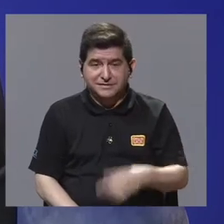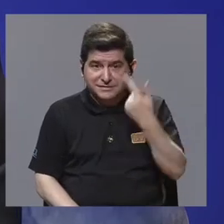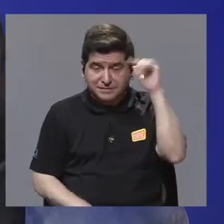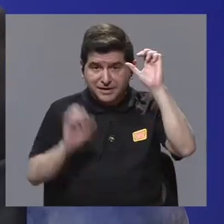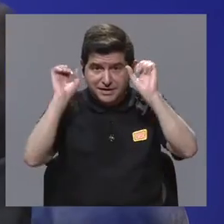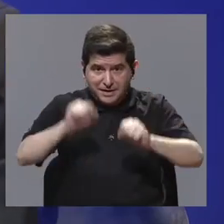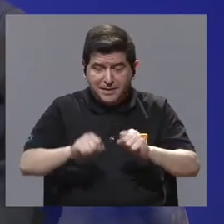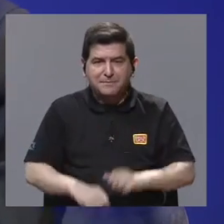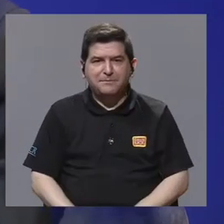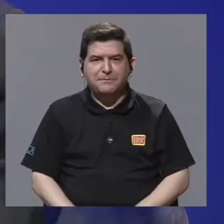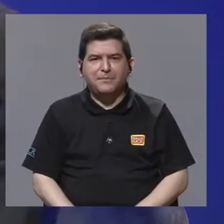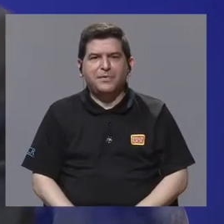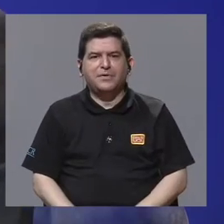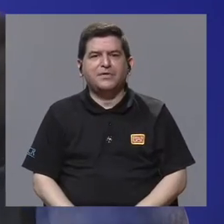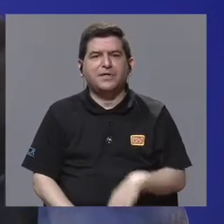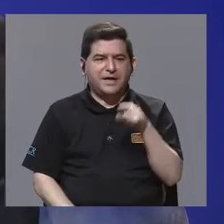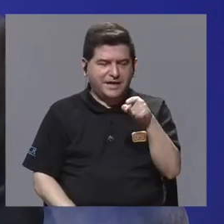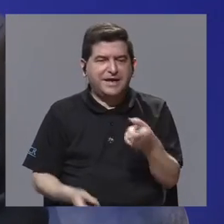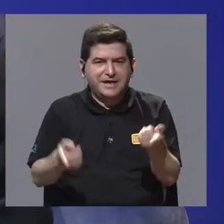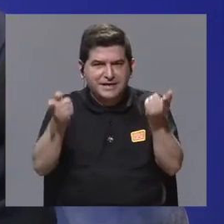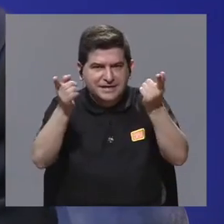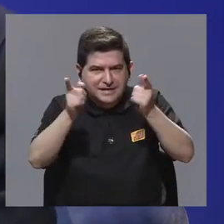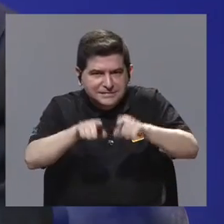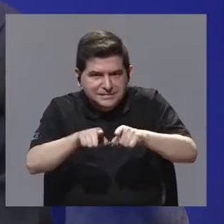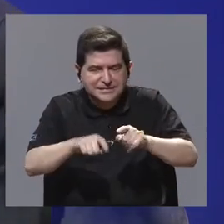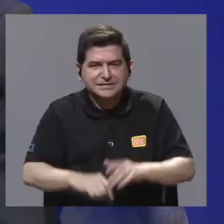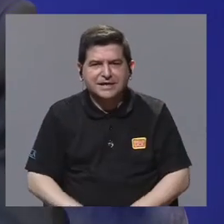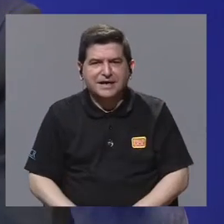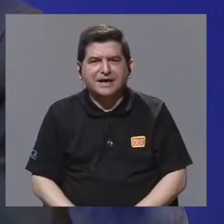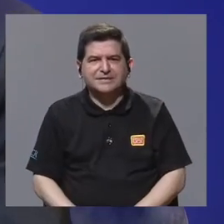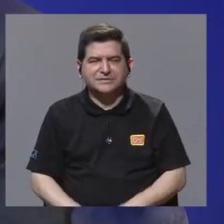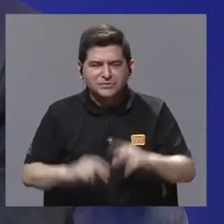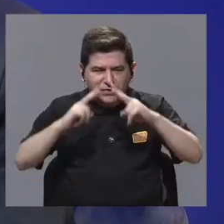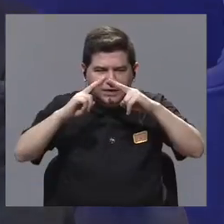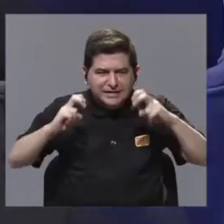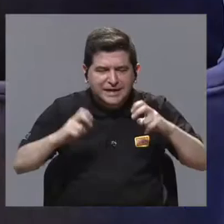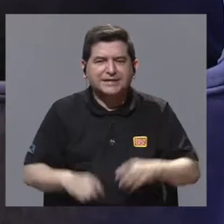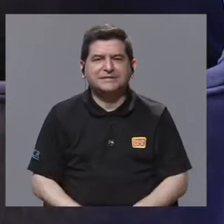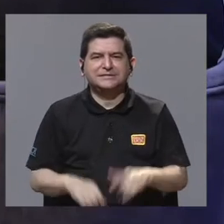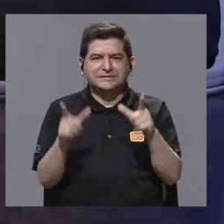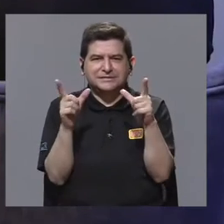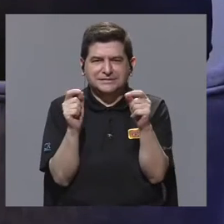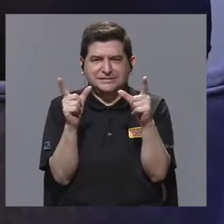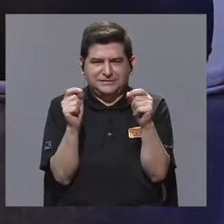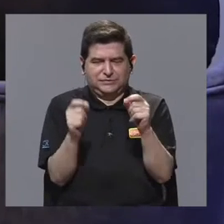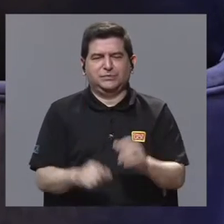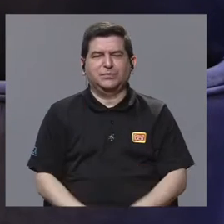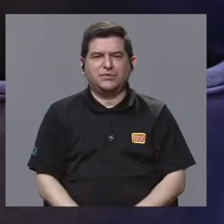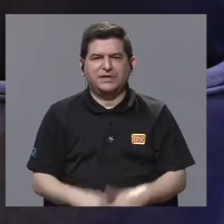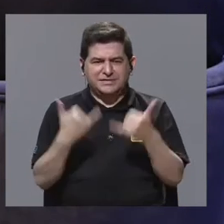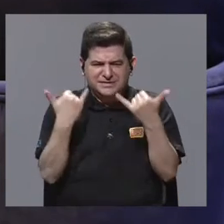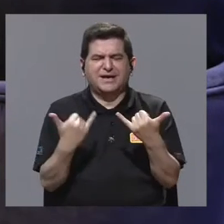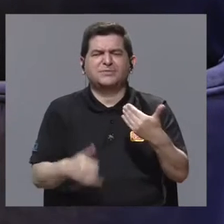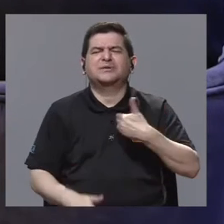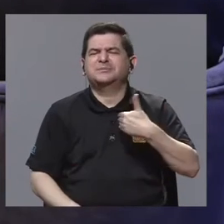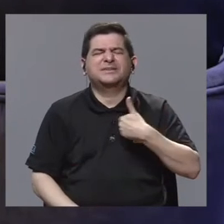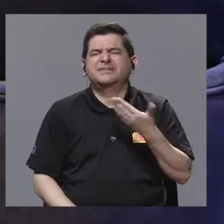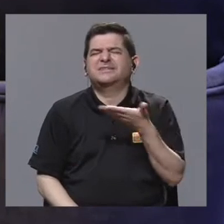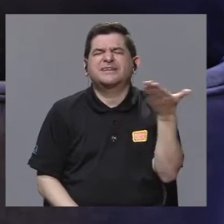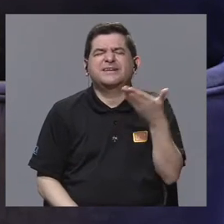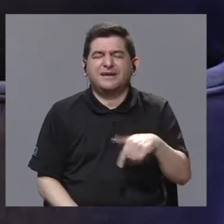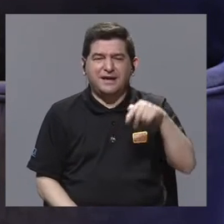estadiaje y reestadiaje de tumores? ¿Qué es lo que tenemos en este momento